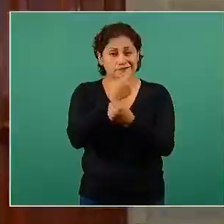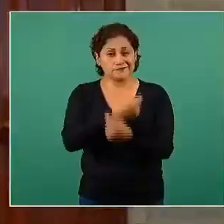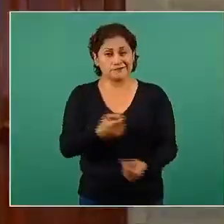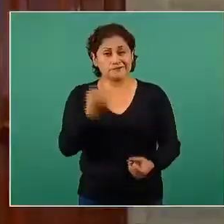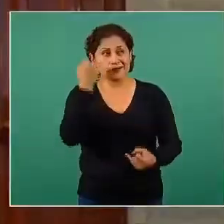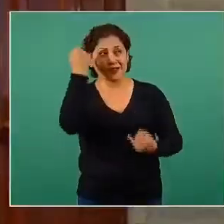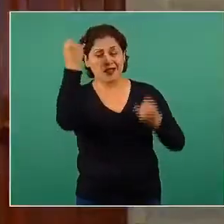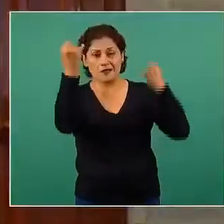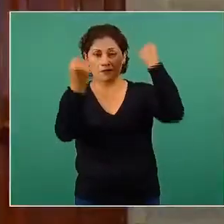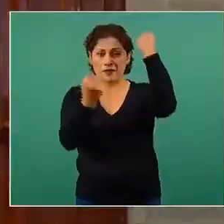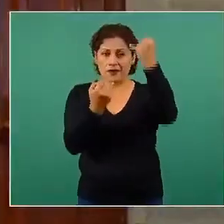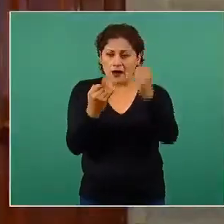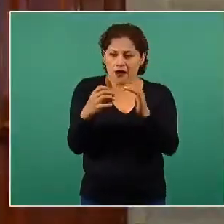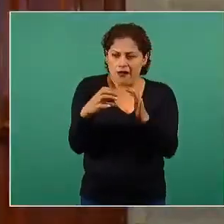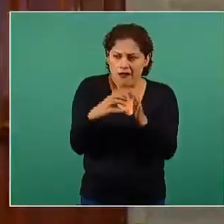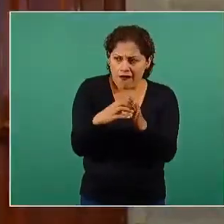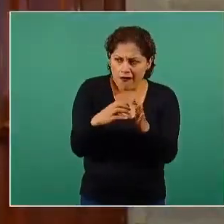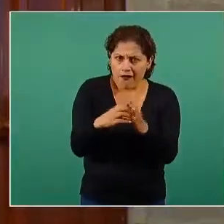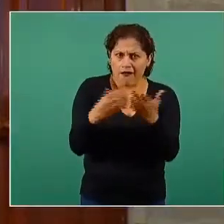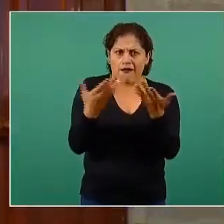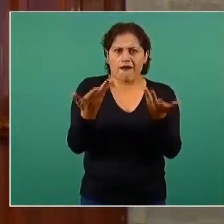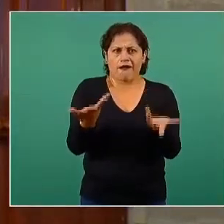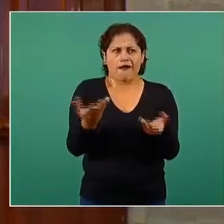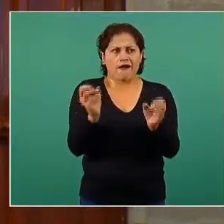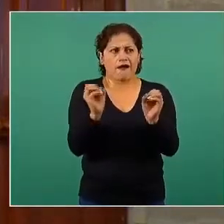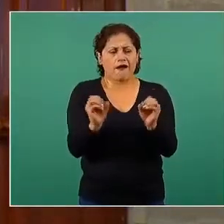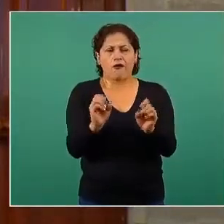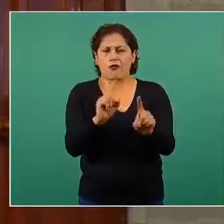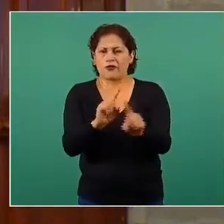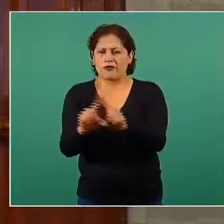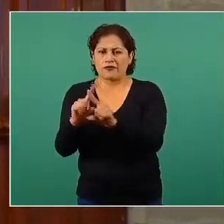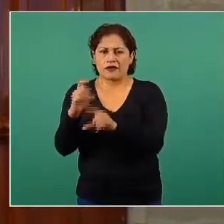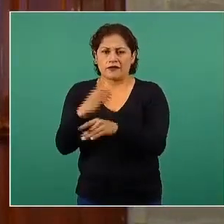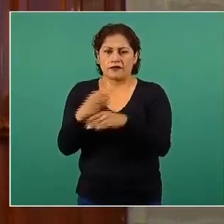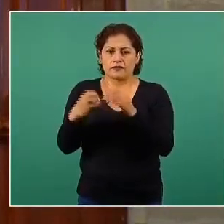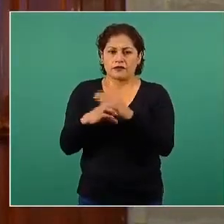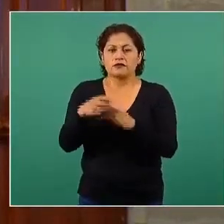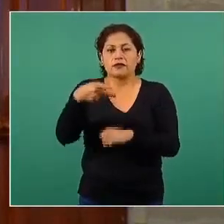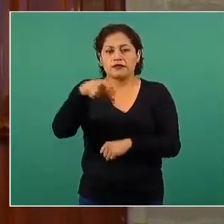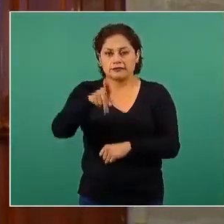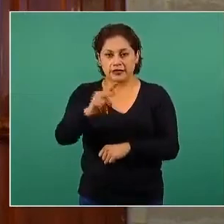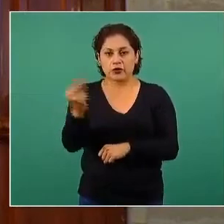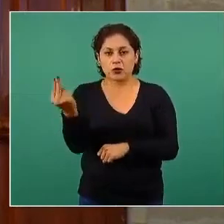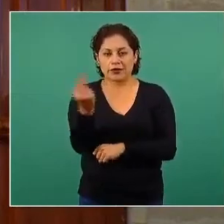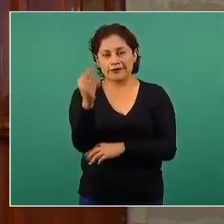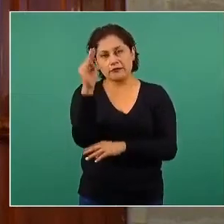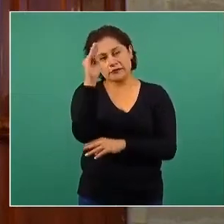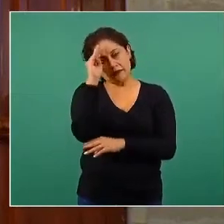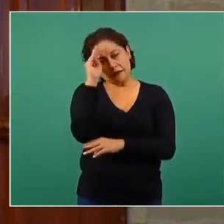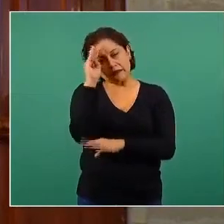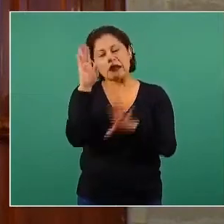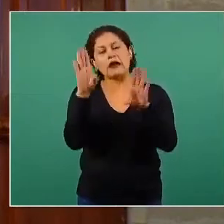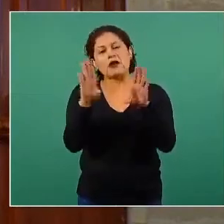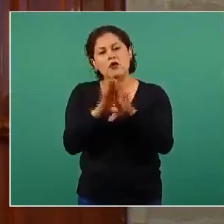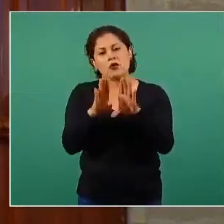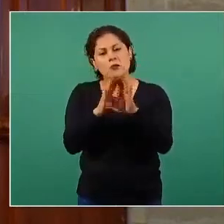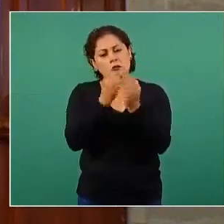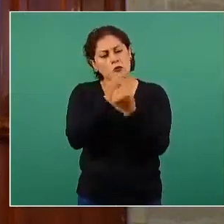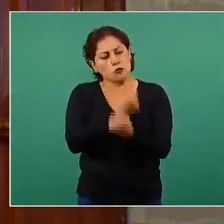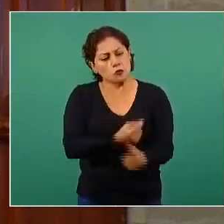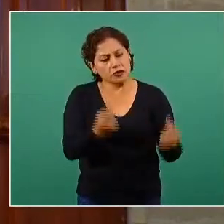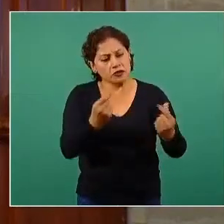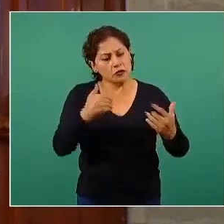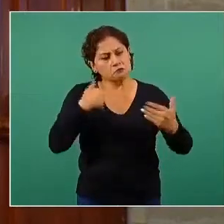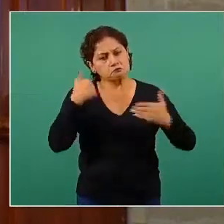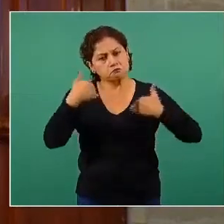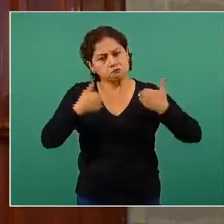con globos, etcétera. Se trata de pensar un poco en qué necesita un niño y cómo le